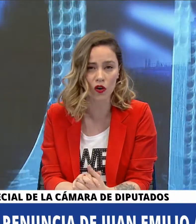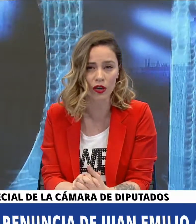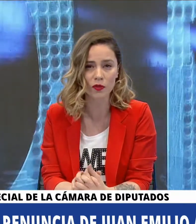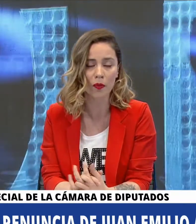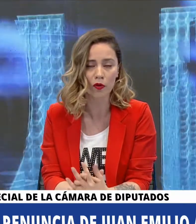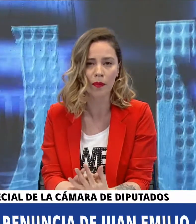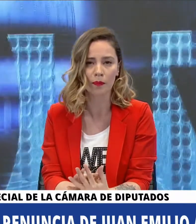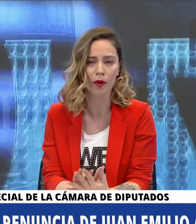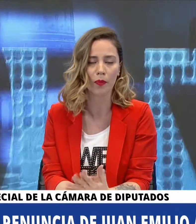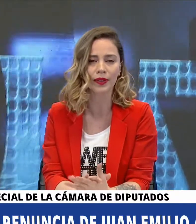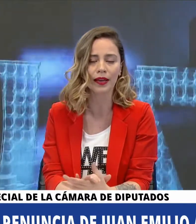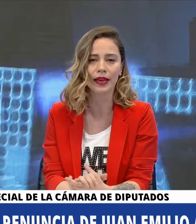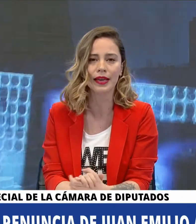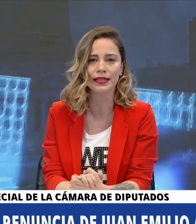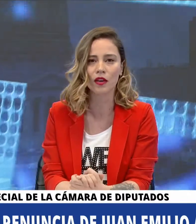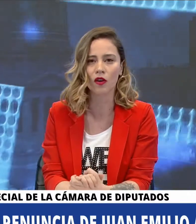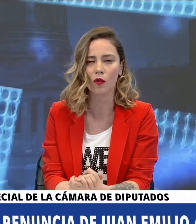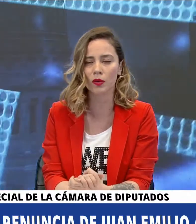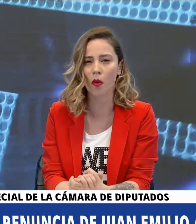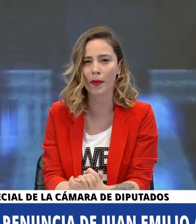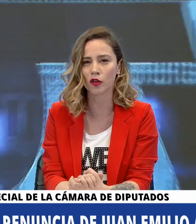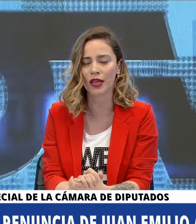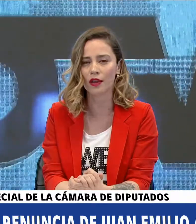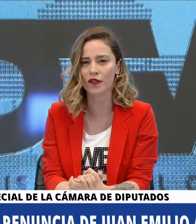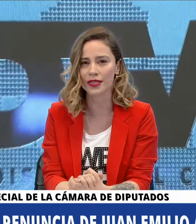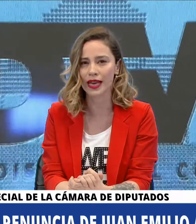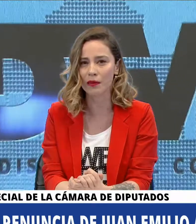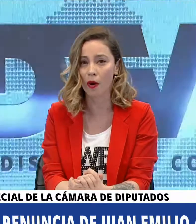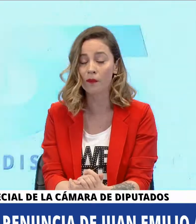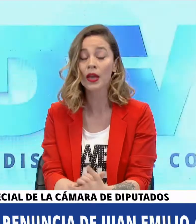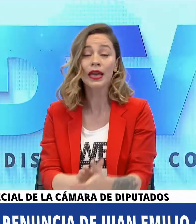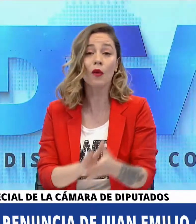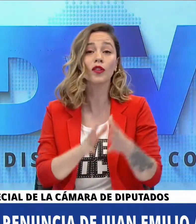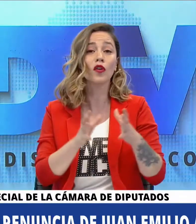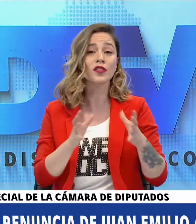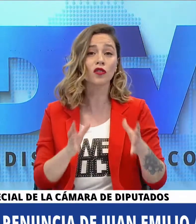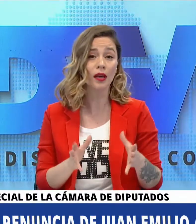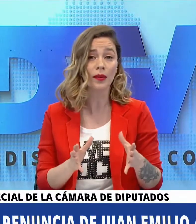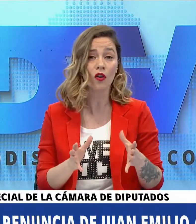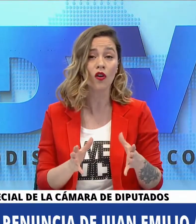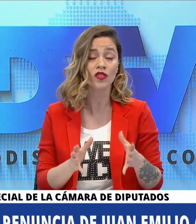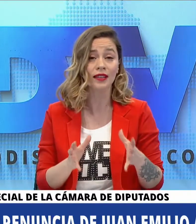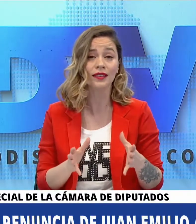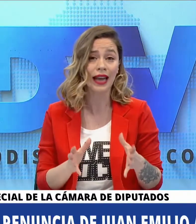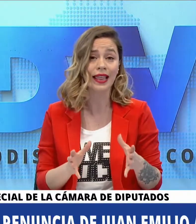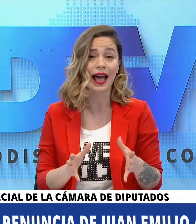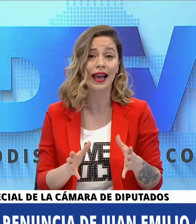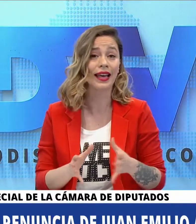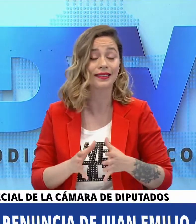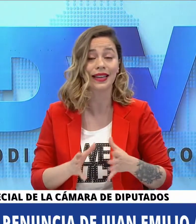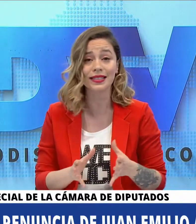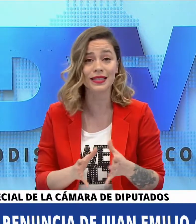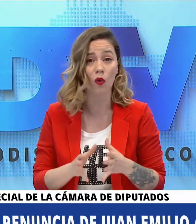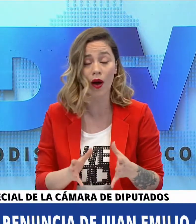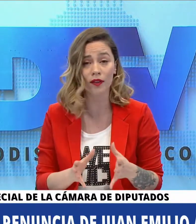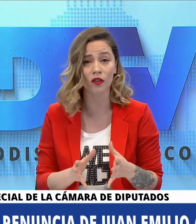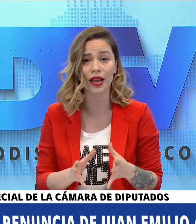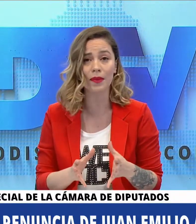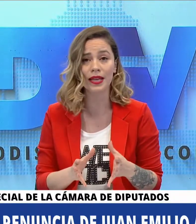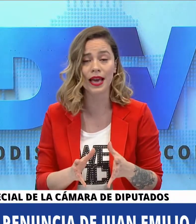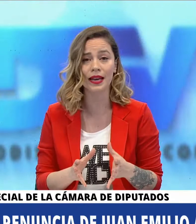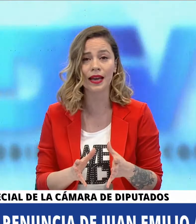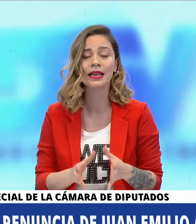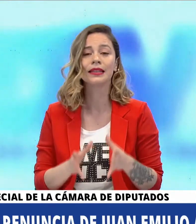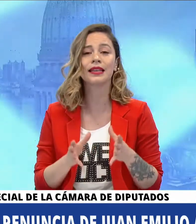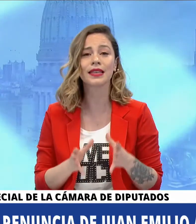comisiones por unas propuestas que hicieron a último momento desde el oficialismo y cuando eso terminó ya entrada a las 3 y cuarto